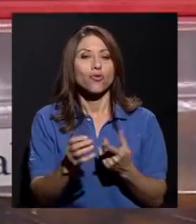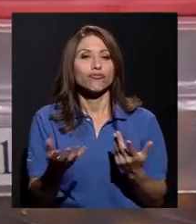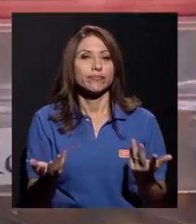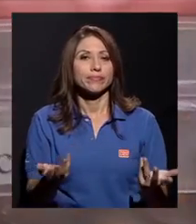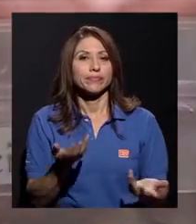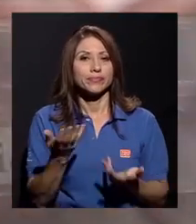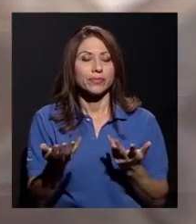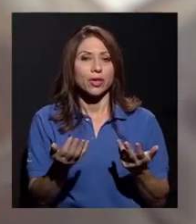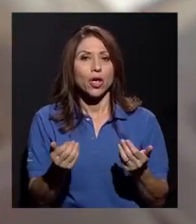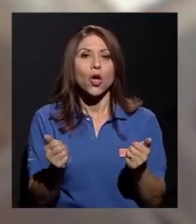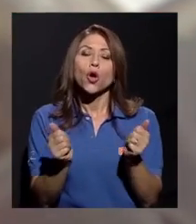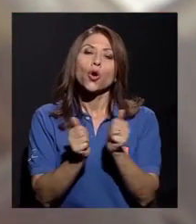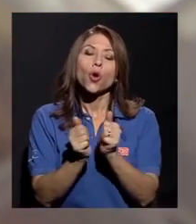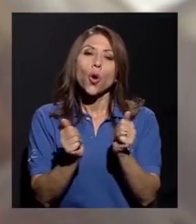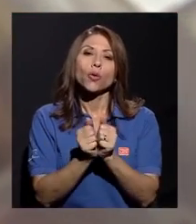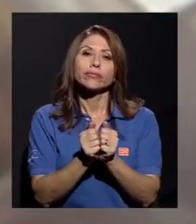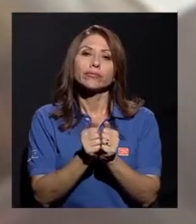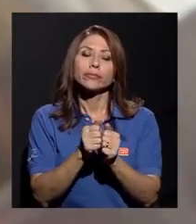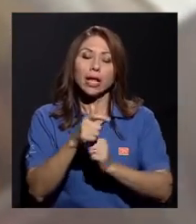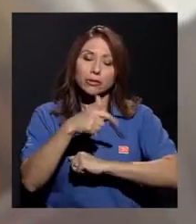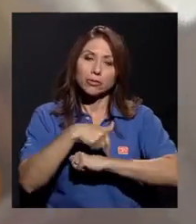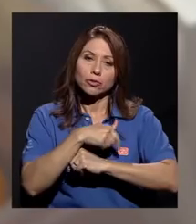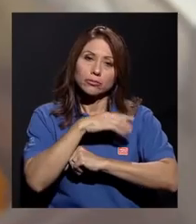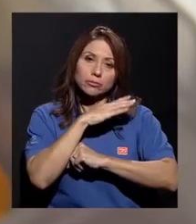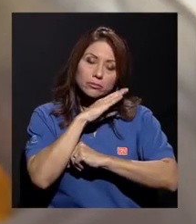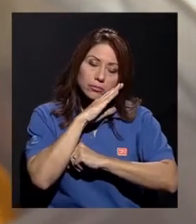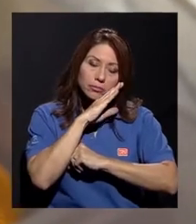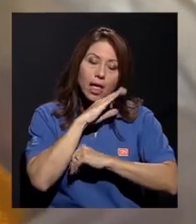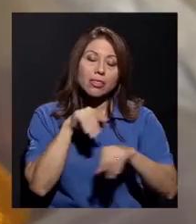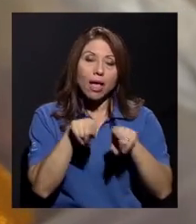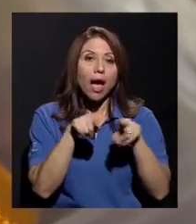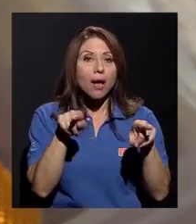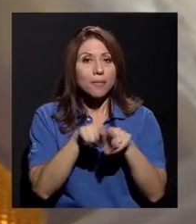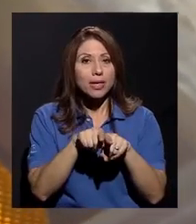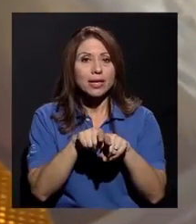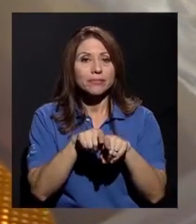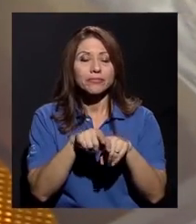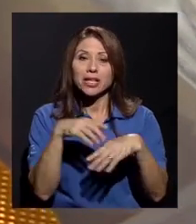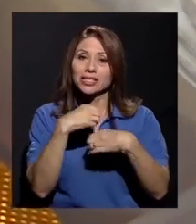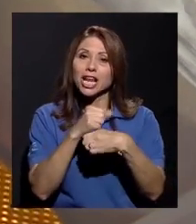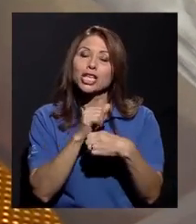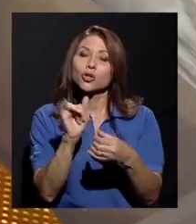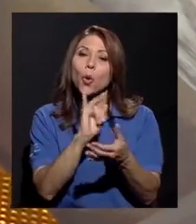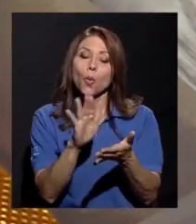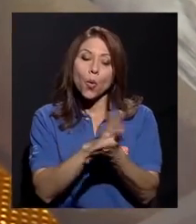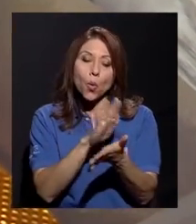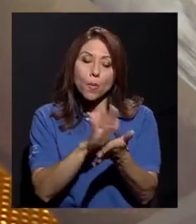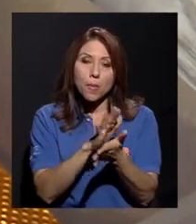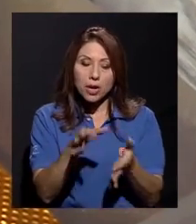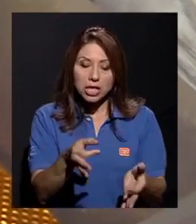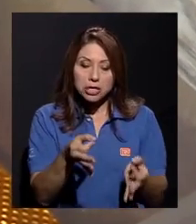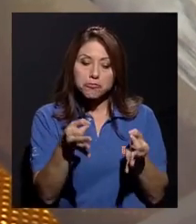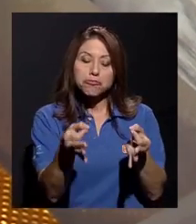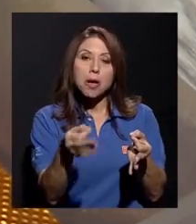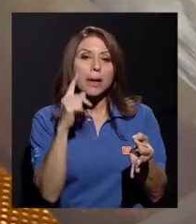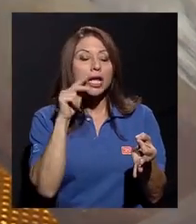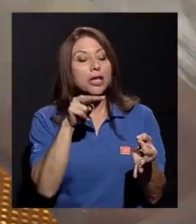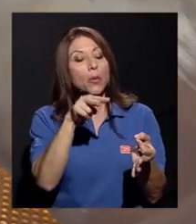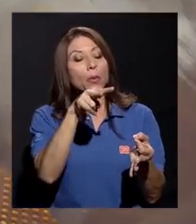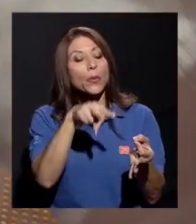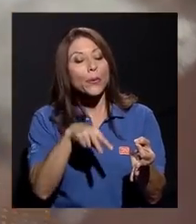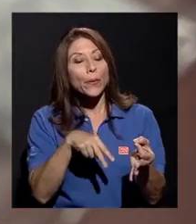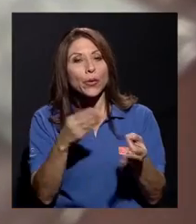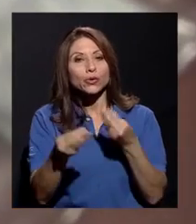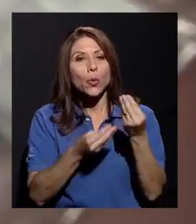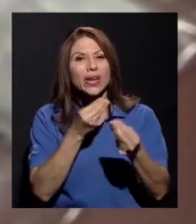O con la parte del sueño también se le hizo un boletín, como un afiche del higiene del